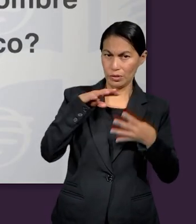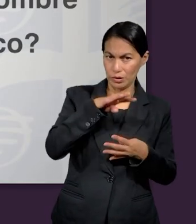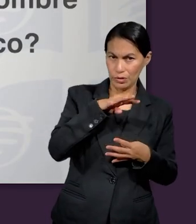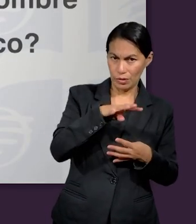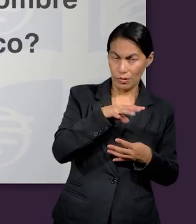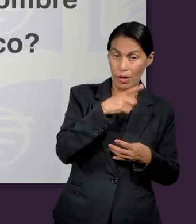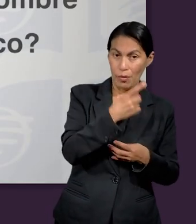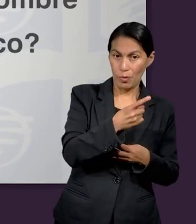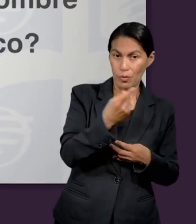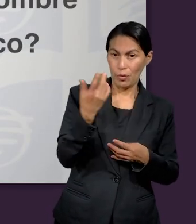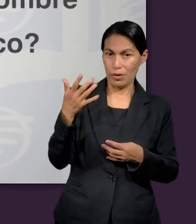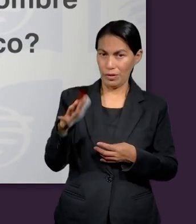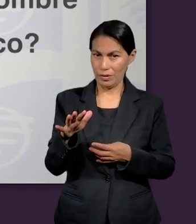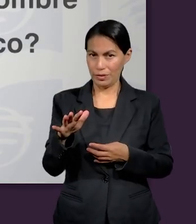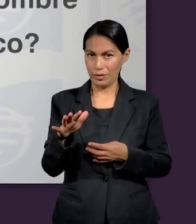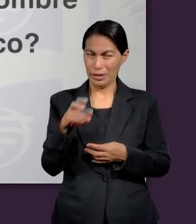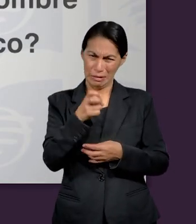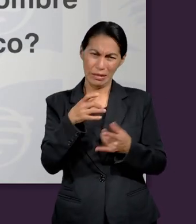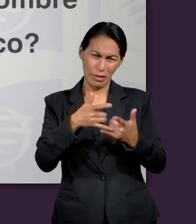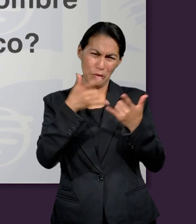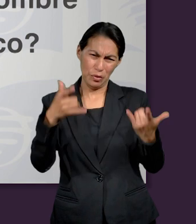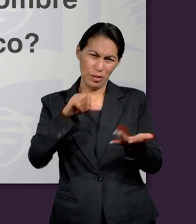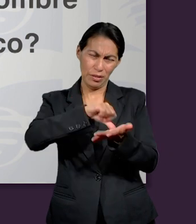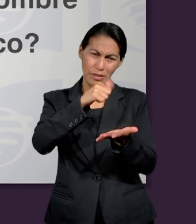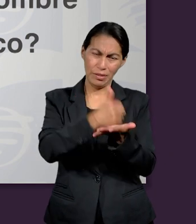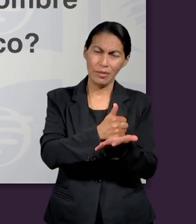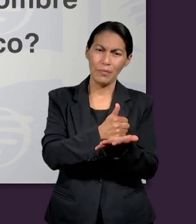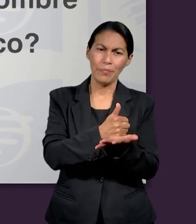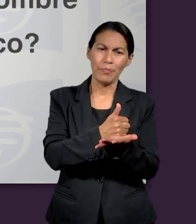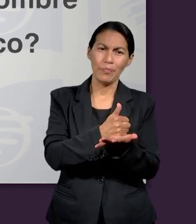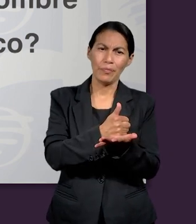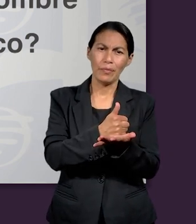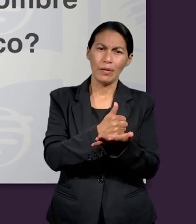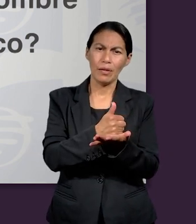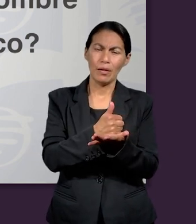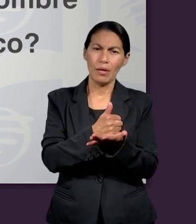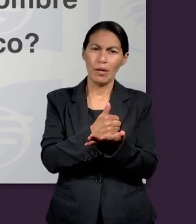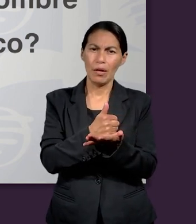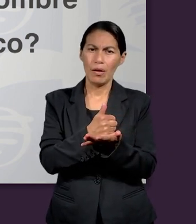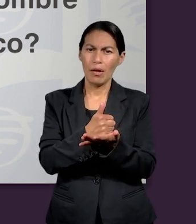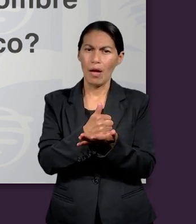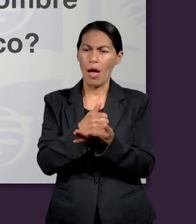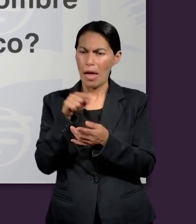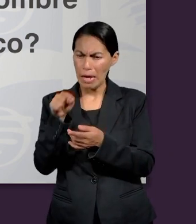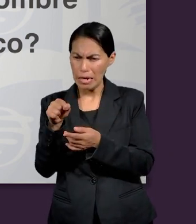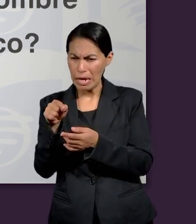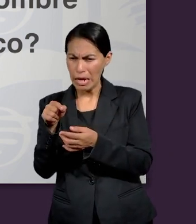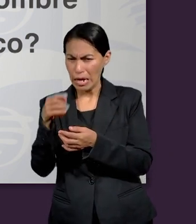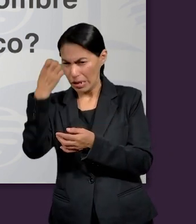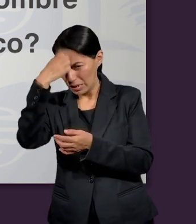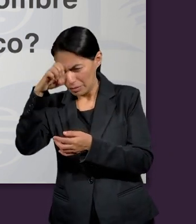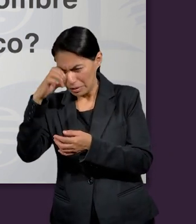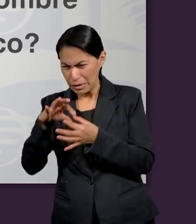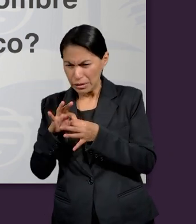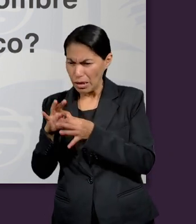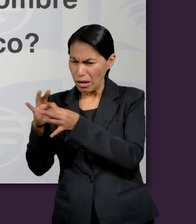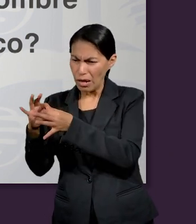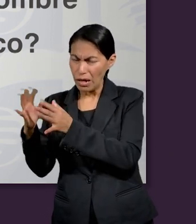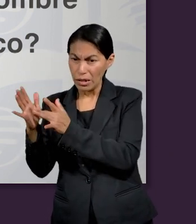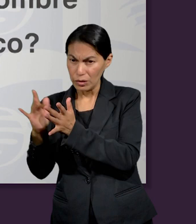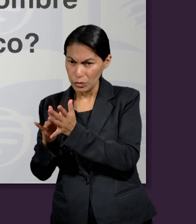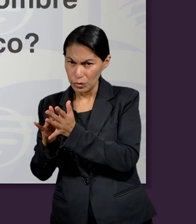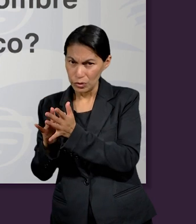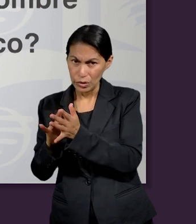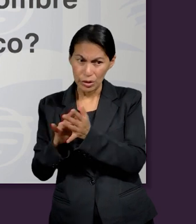en Lucas 19 1 al 10 que es la historia de saqueo que diferencias hay entre la experiencia